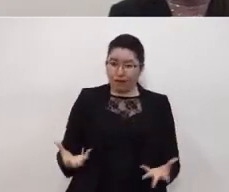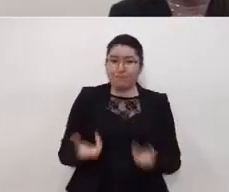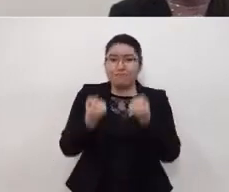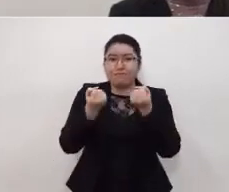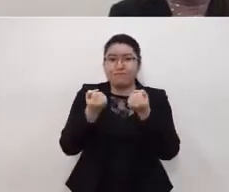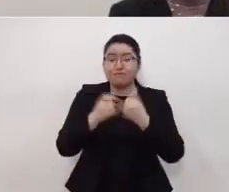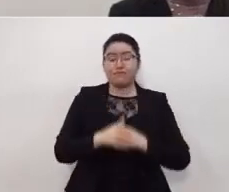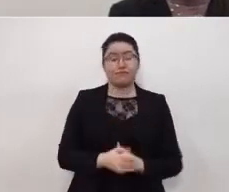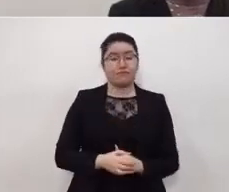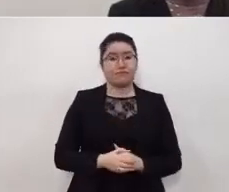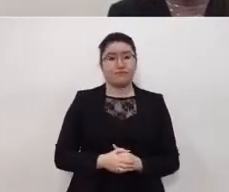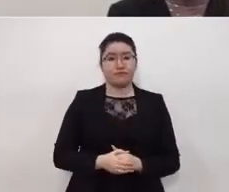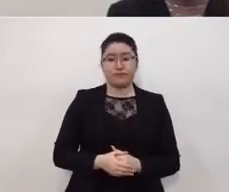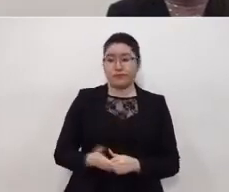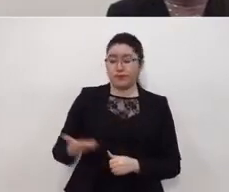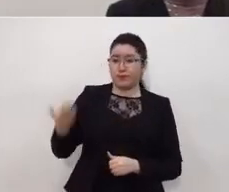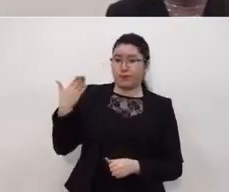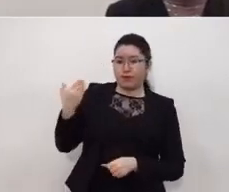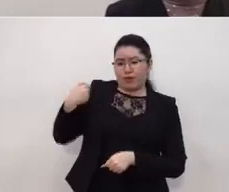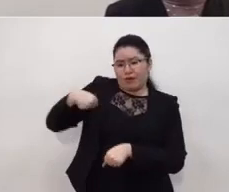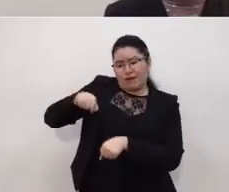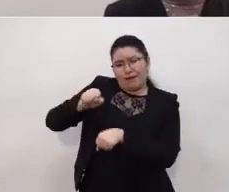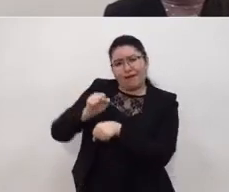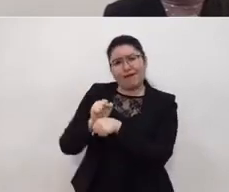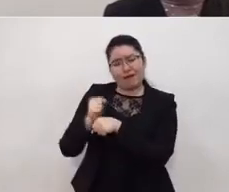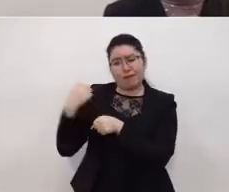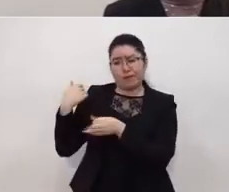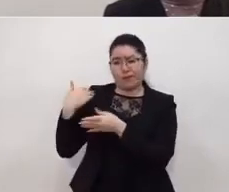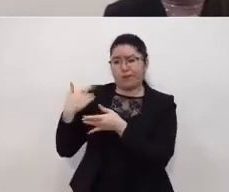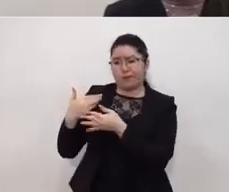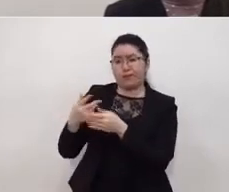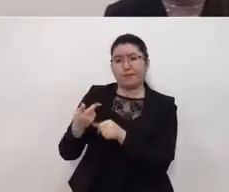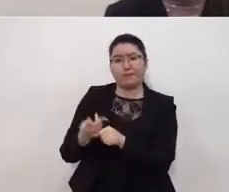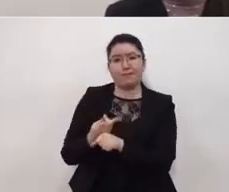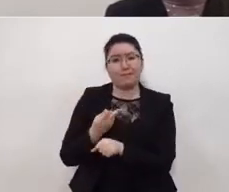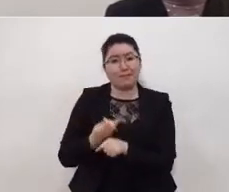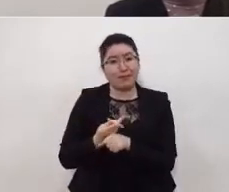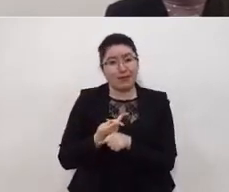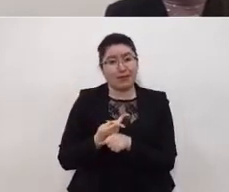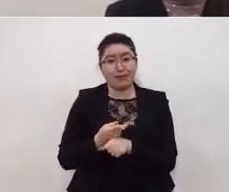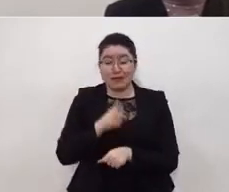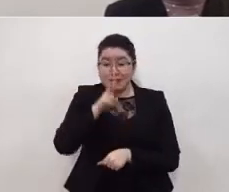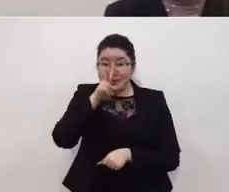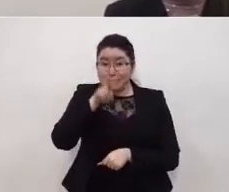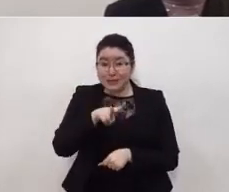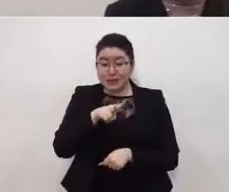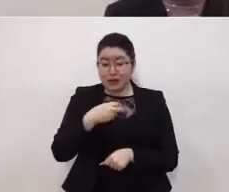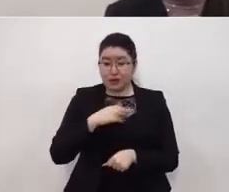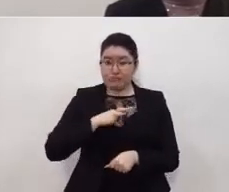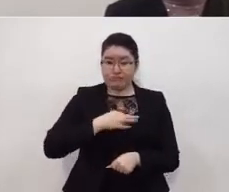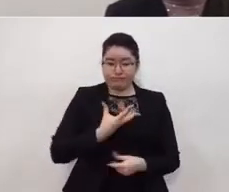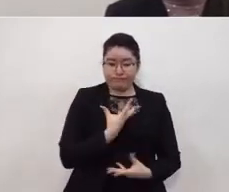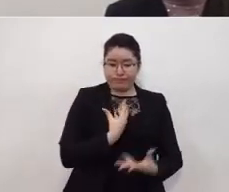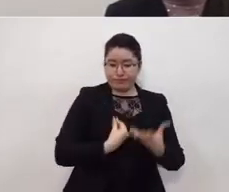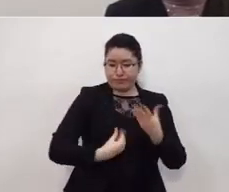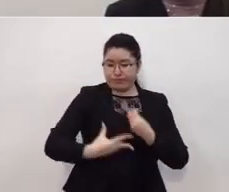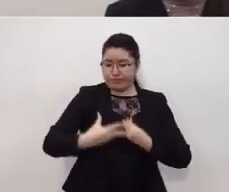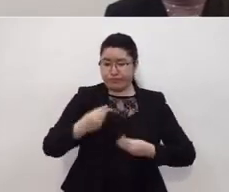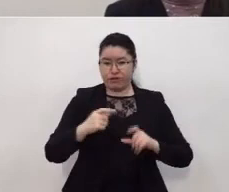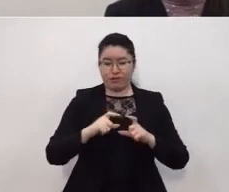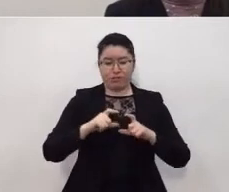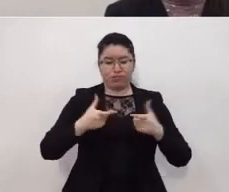durante las últimas semanas hemos visto un crecimiento importante en el número de contagios